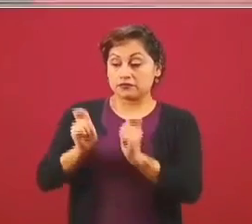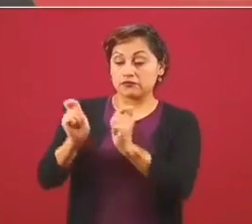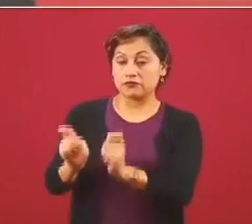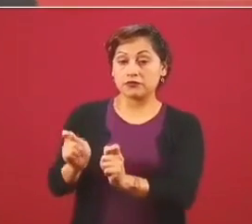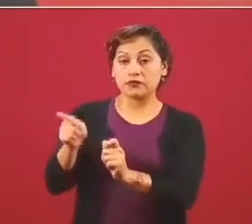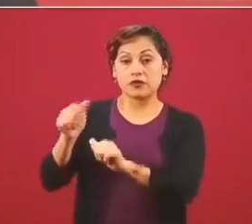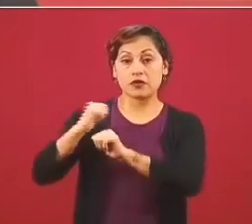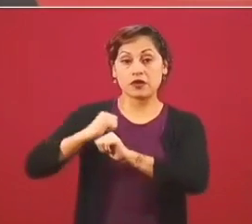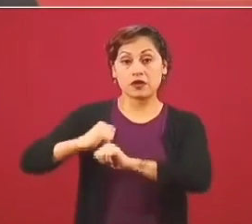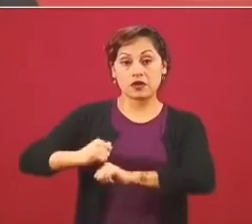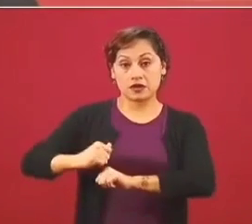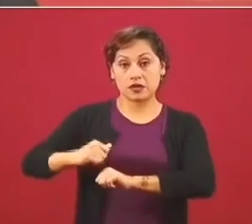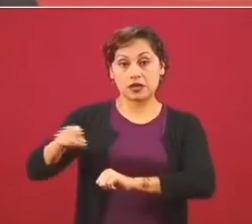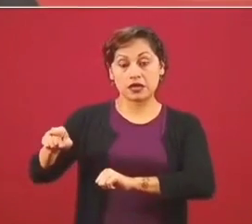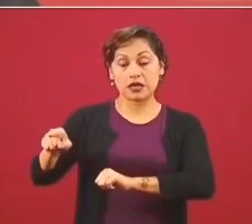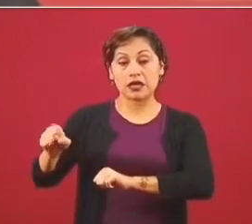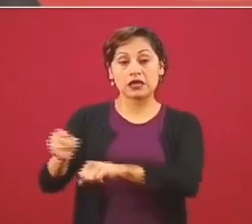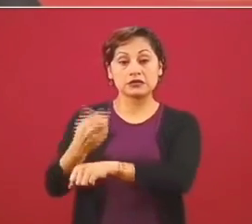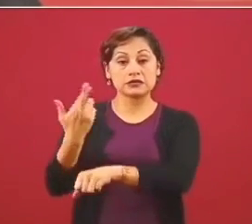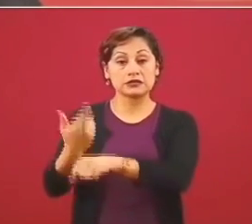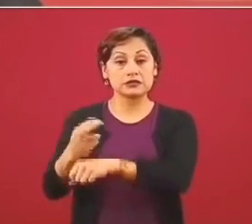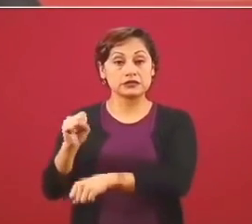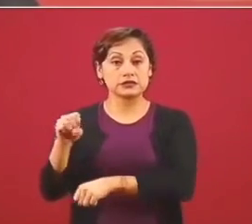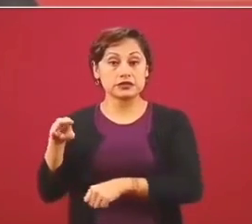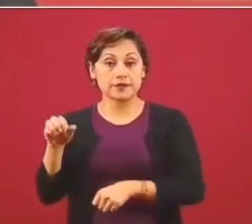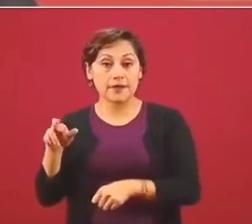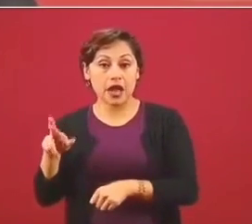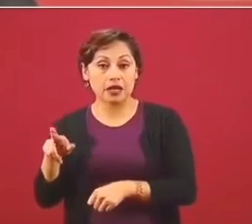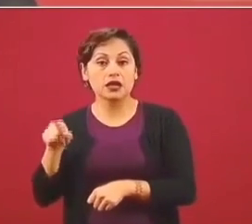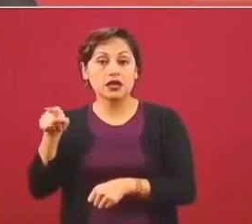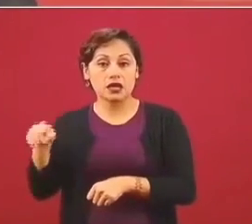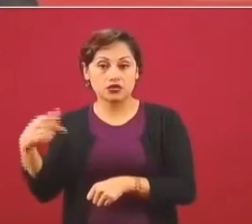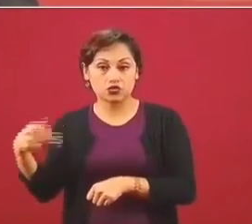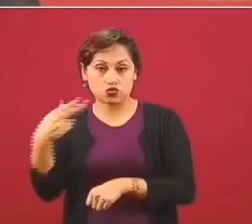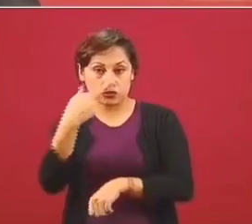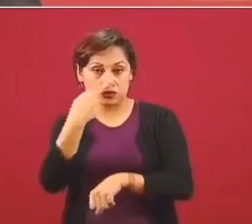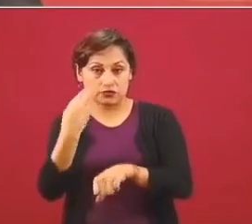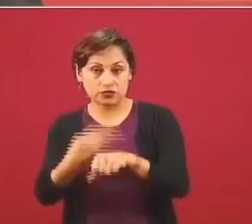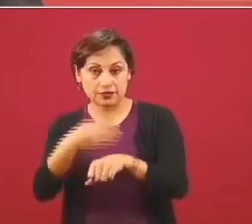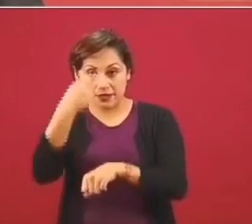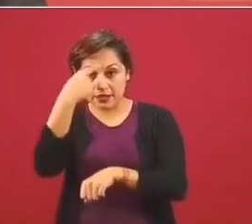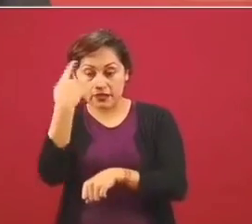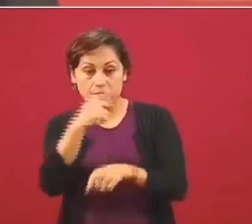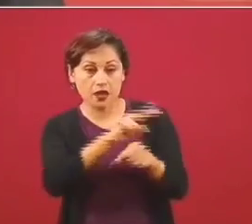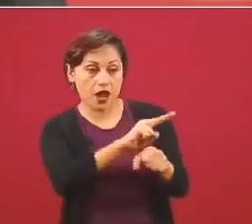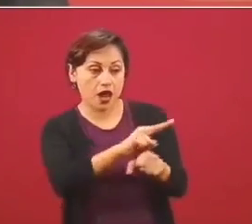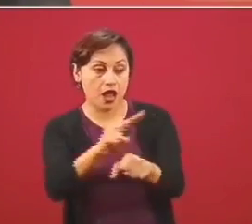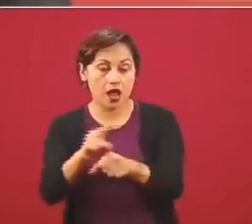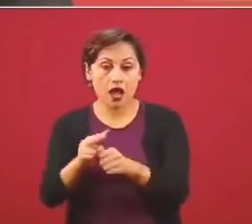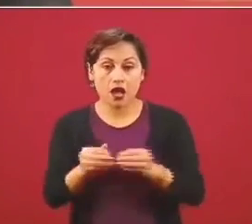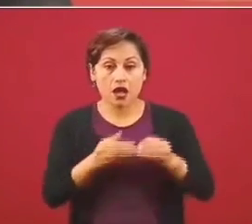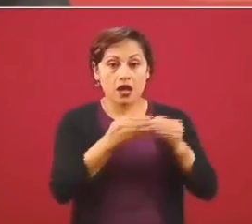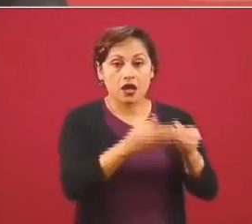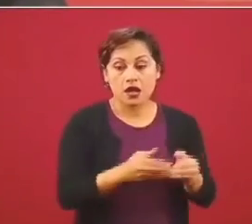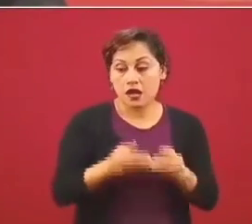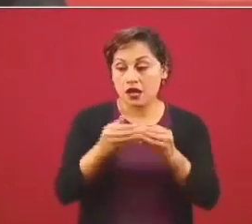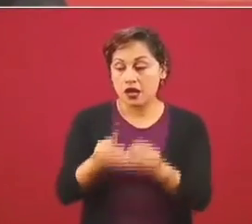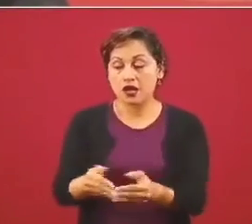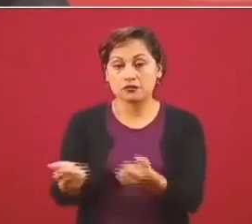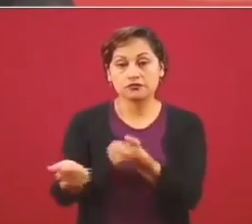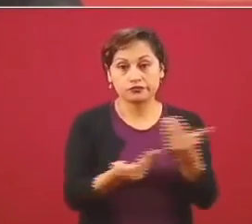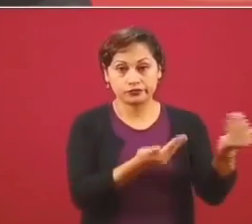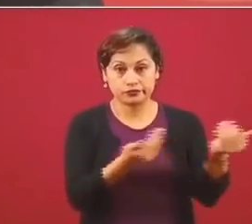manejo de los puertos o ampliar la responsabilidad que tienen, y escuché protestas,